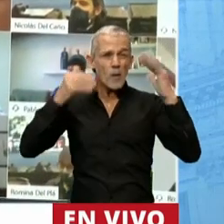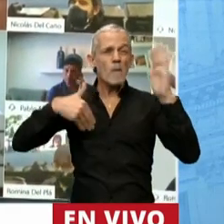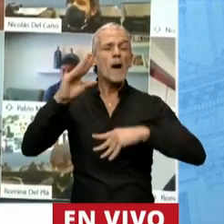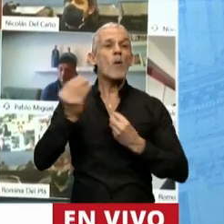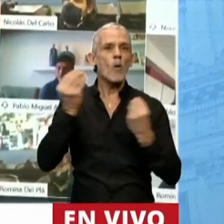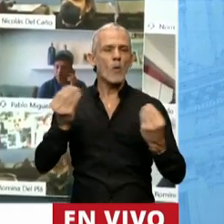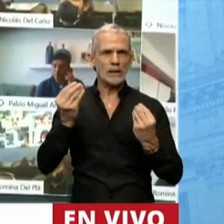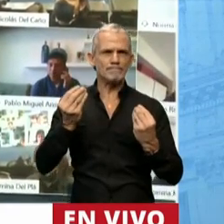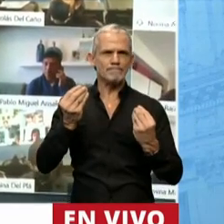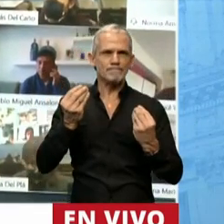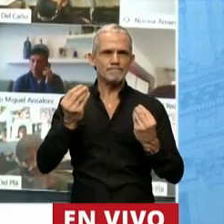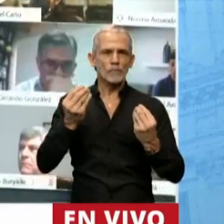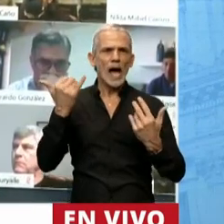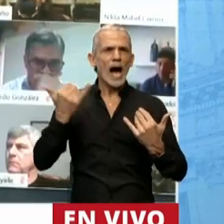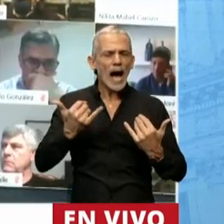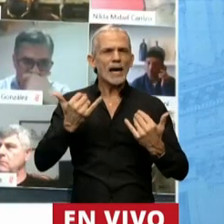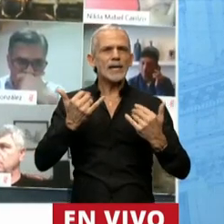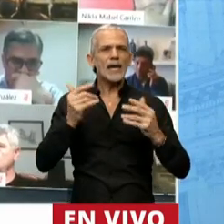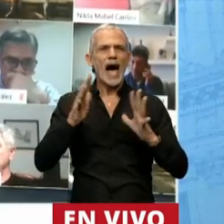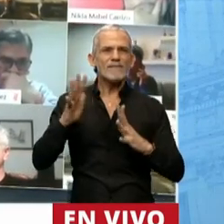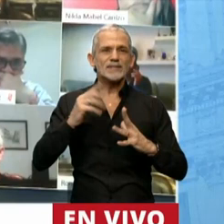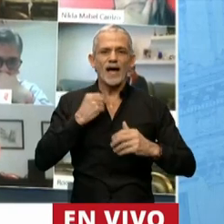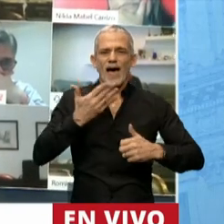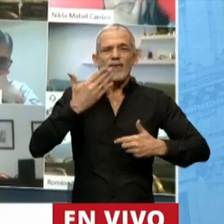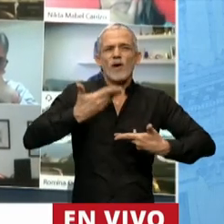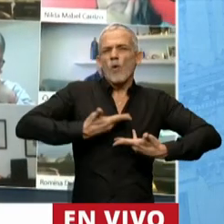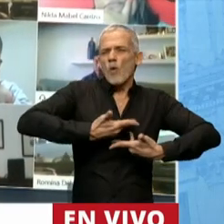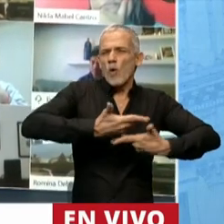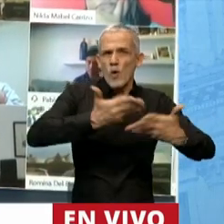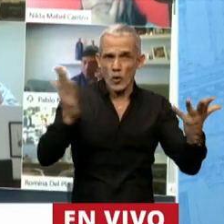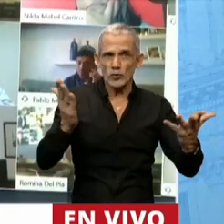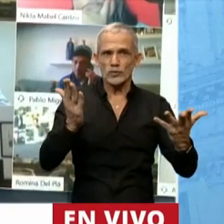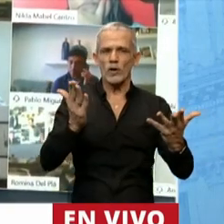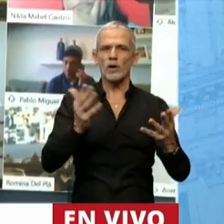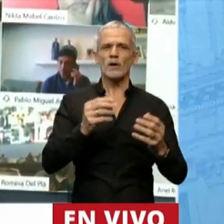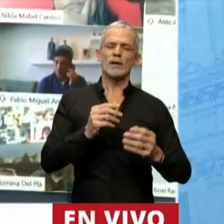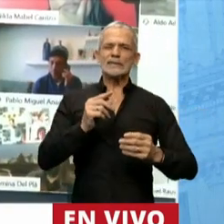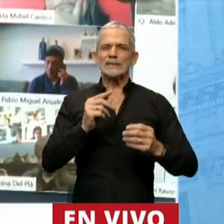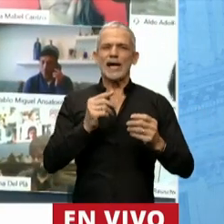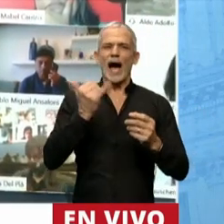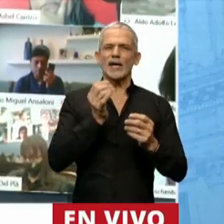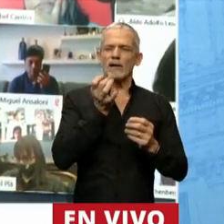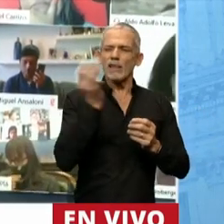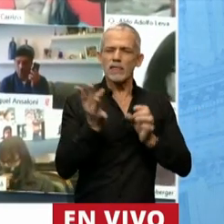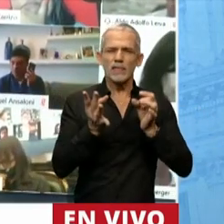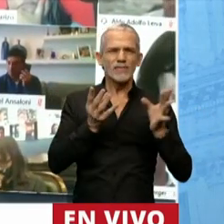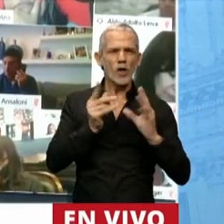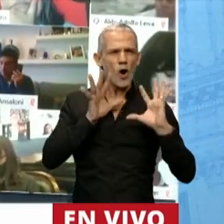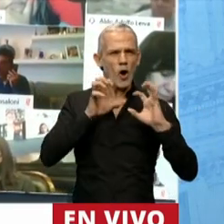cierto condimento permanente en el discurso público, cierto condimento de odio,